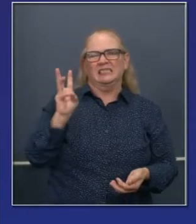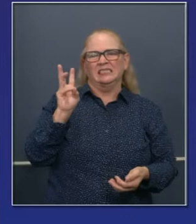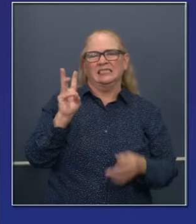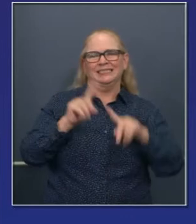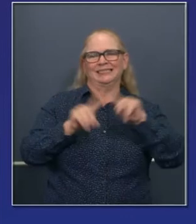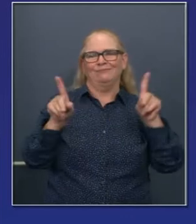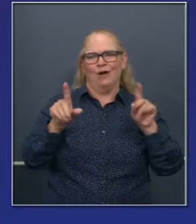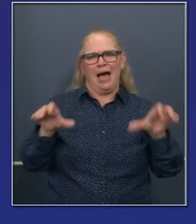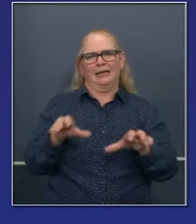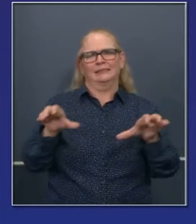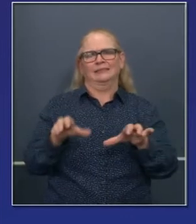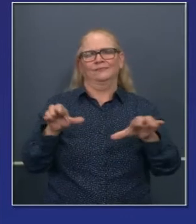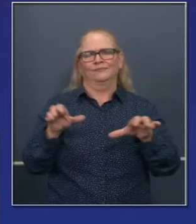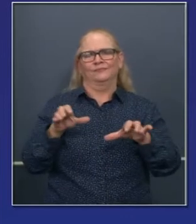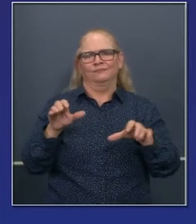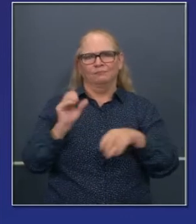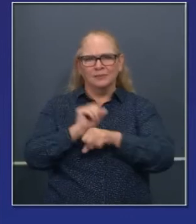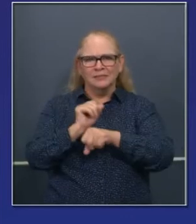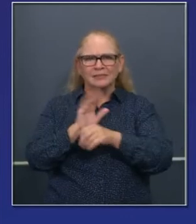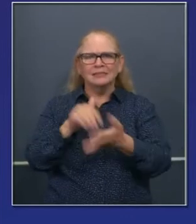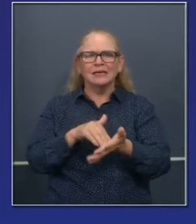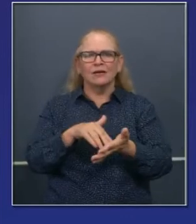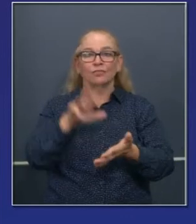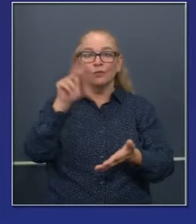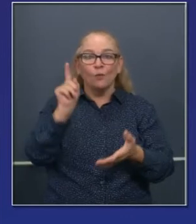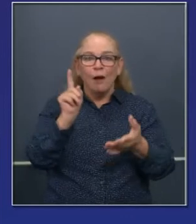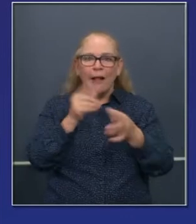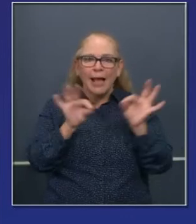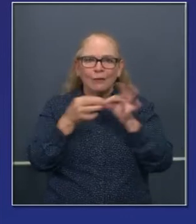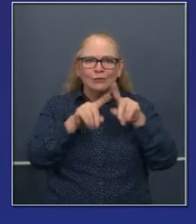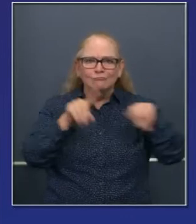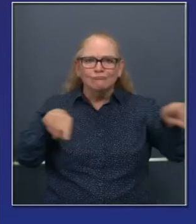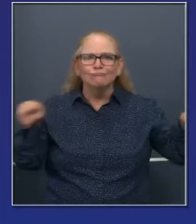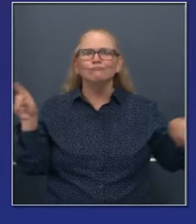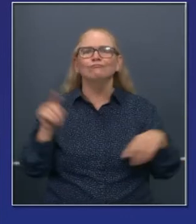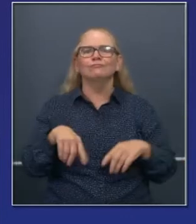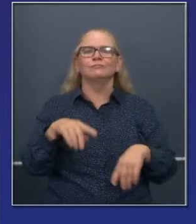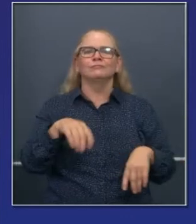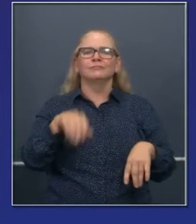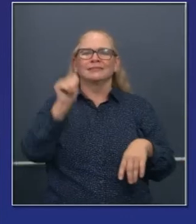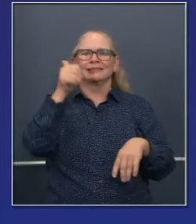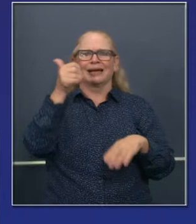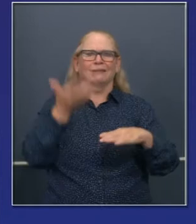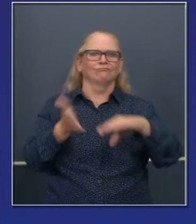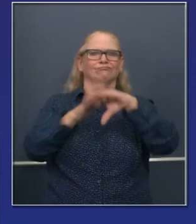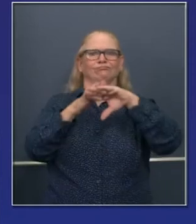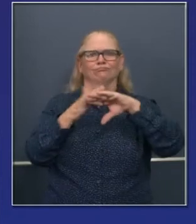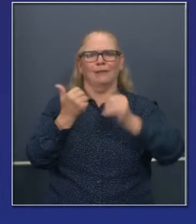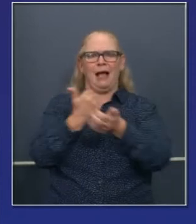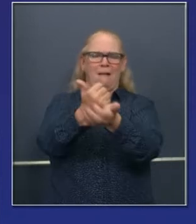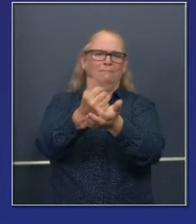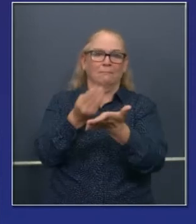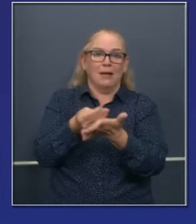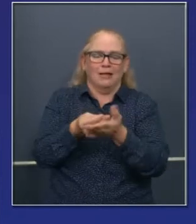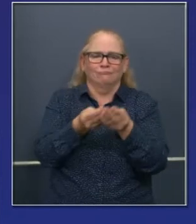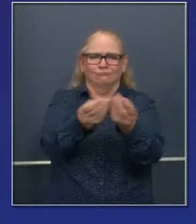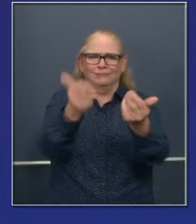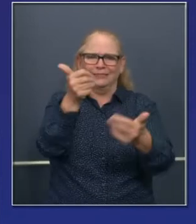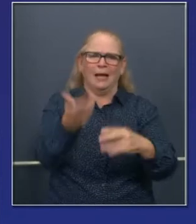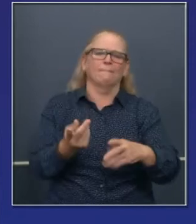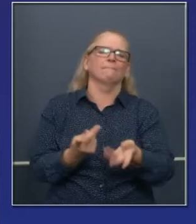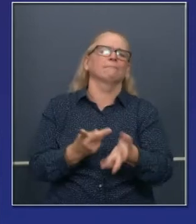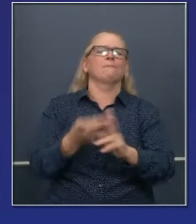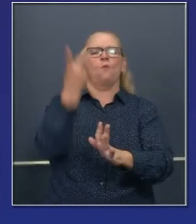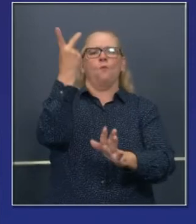idiomas. Y lo que no es sorprendente es que ha habido un aumento, se ha multiplicado por 10 la